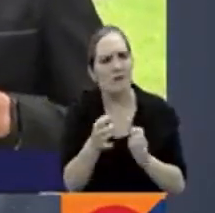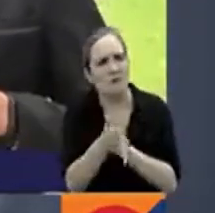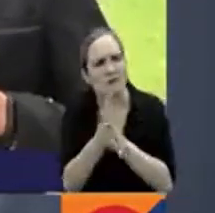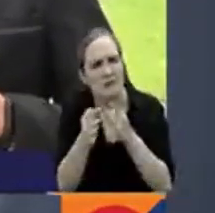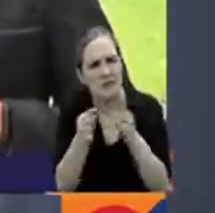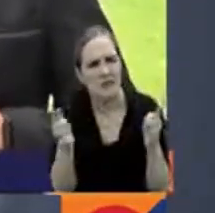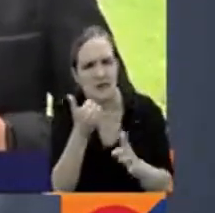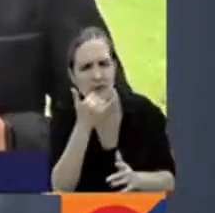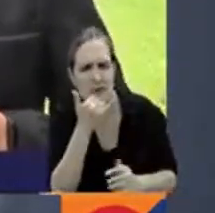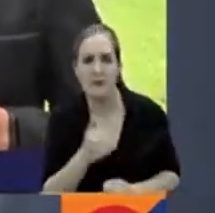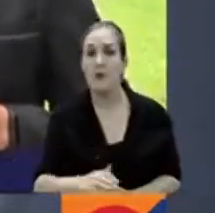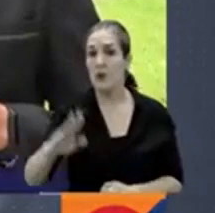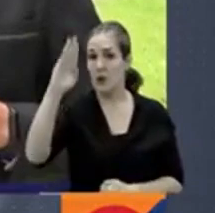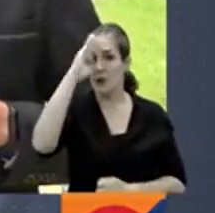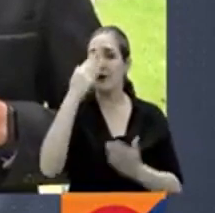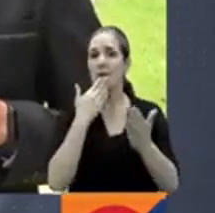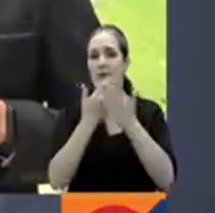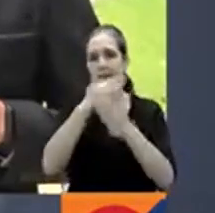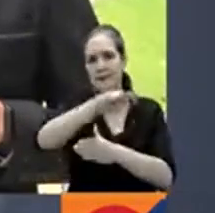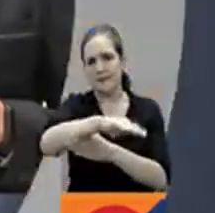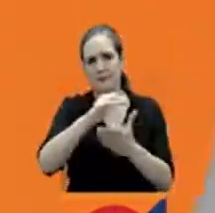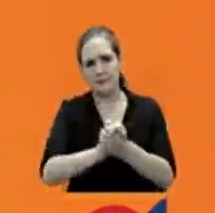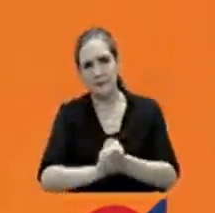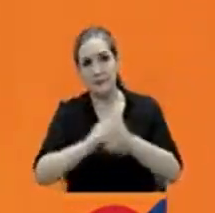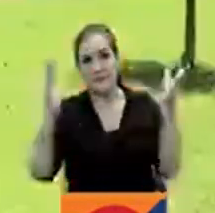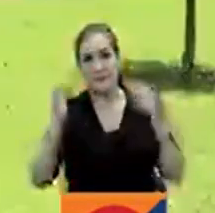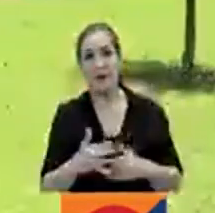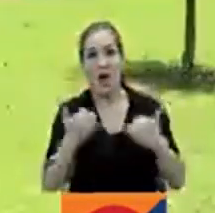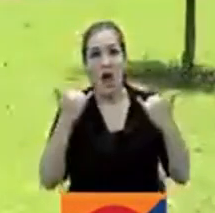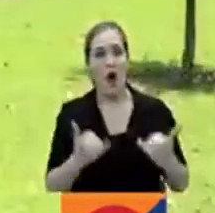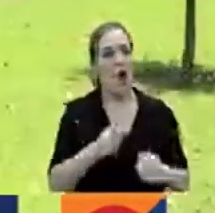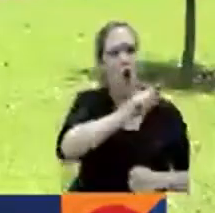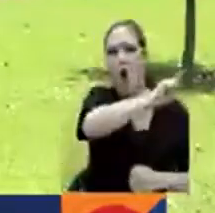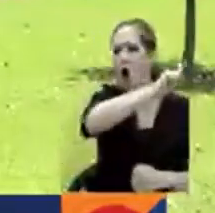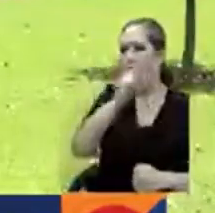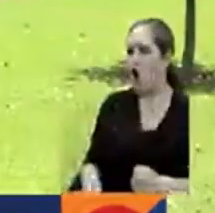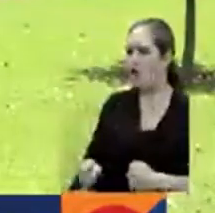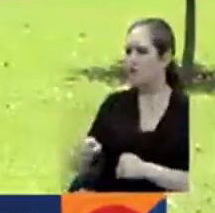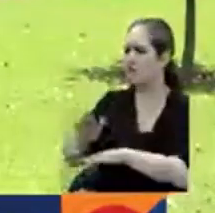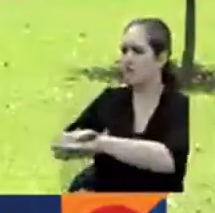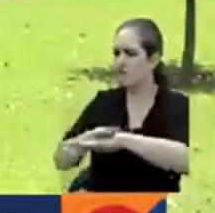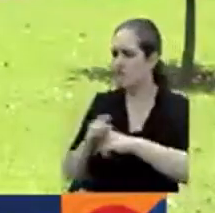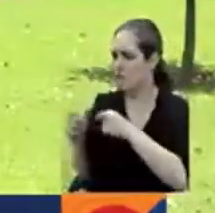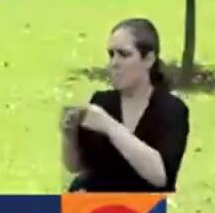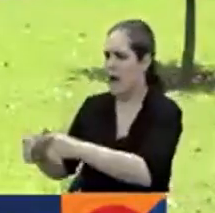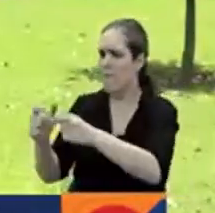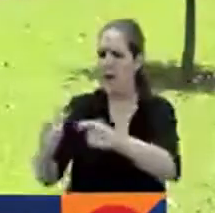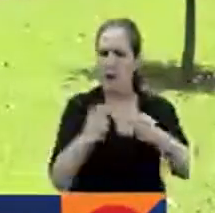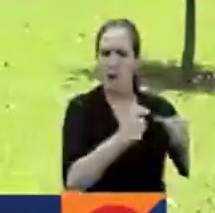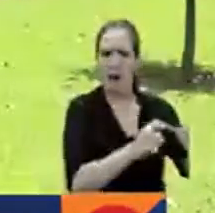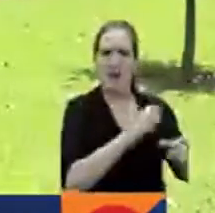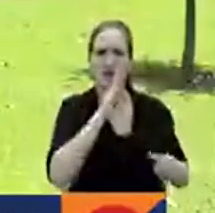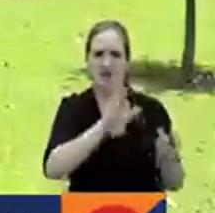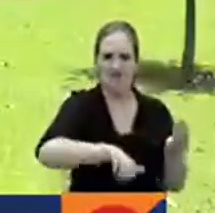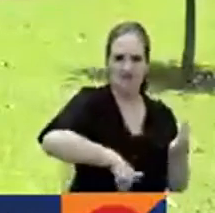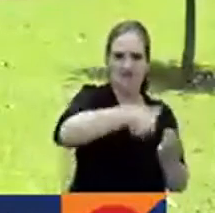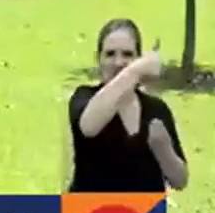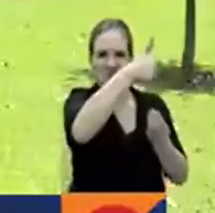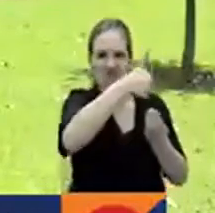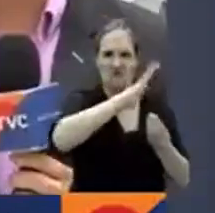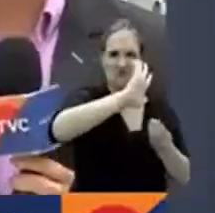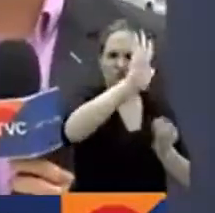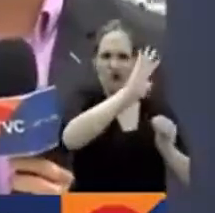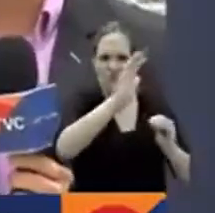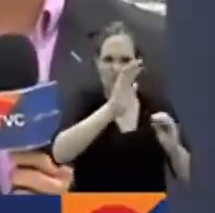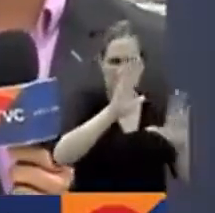Hola, Carolina, cordial saludo. Pues esta orden de carnetización la estaría ordenando alias Primo Gay, principal cabecilla de las